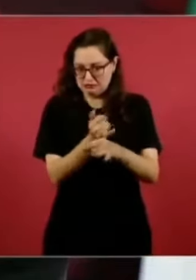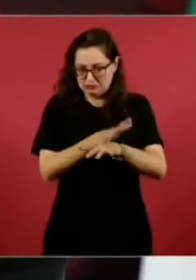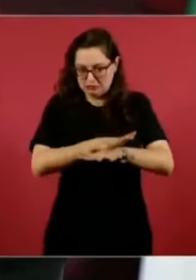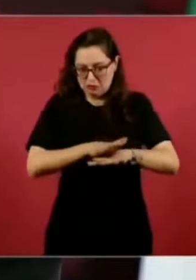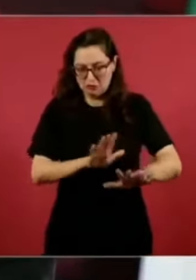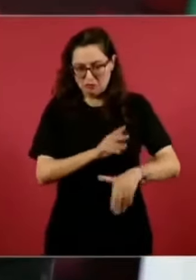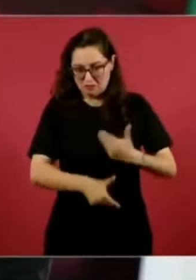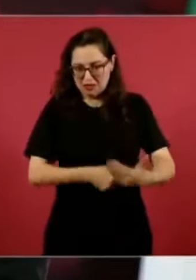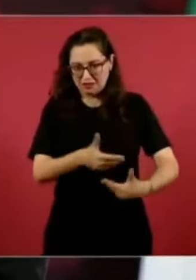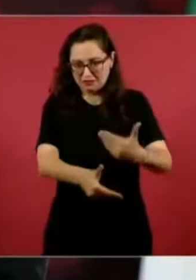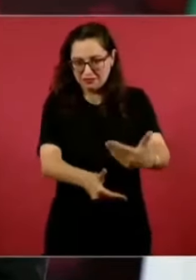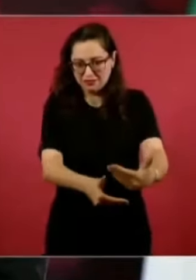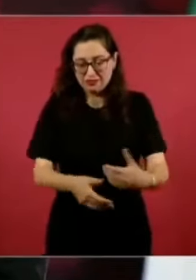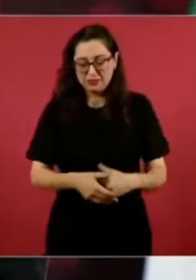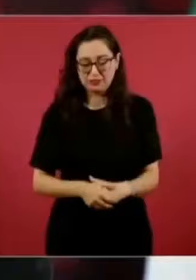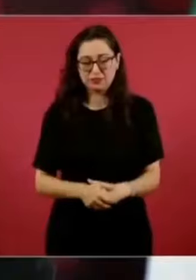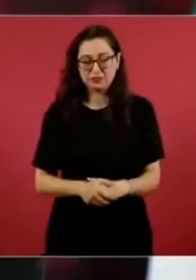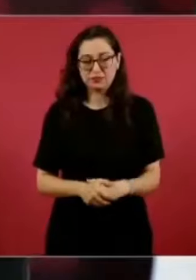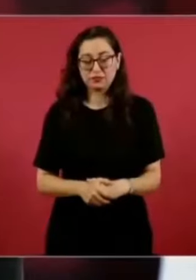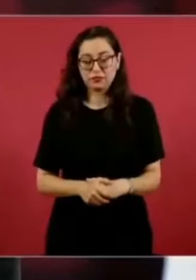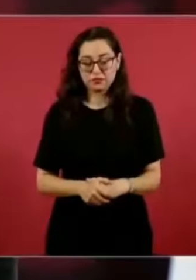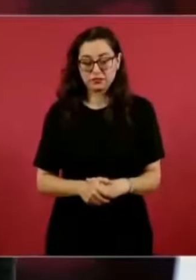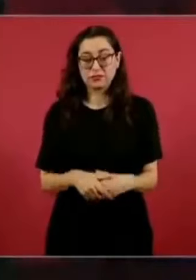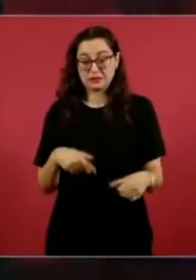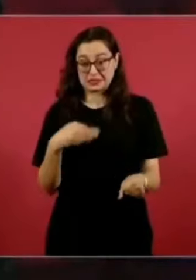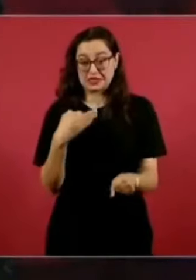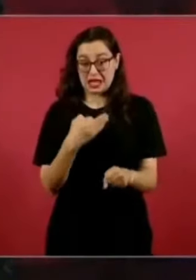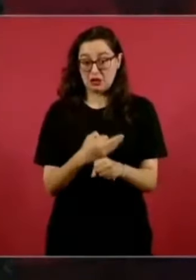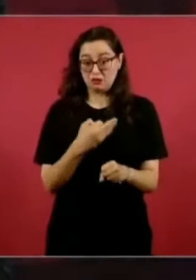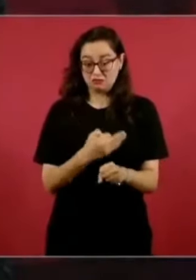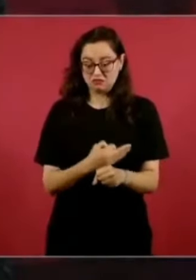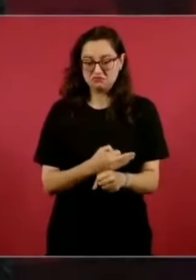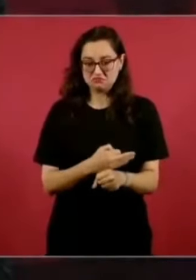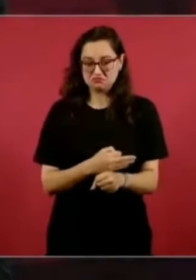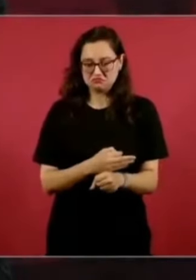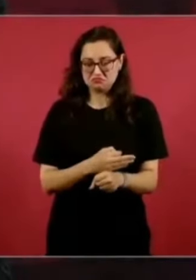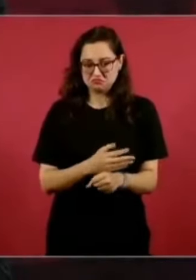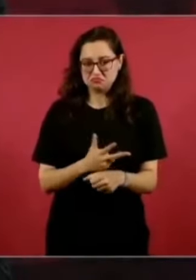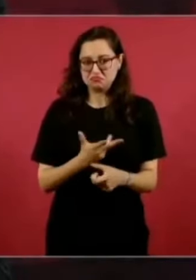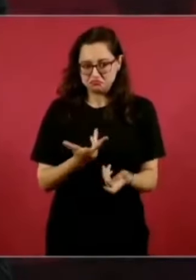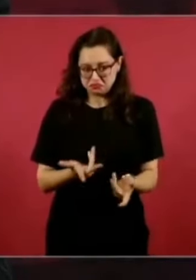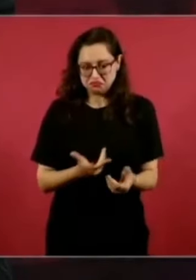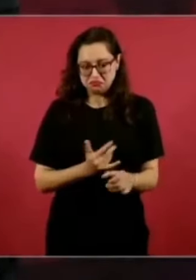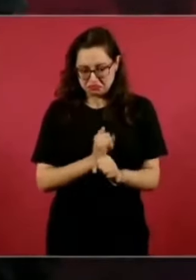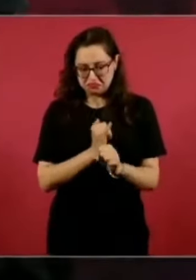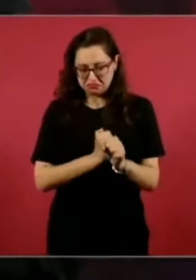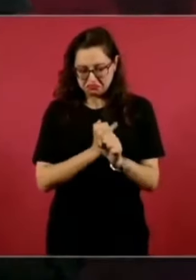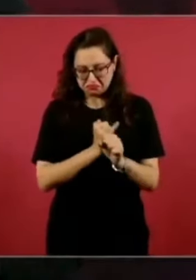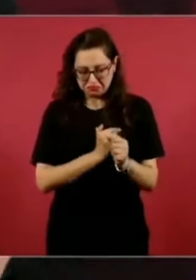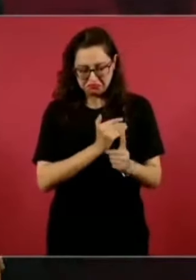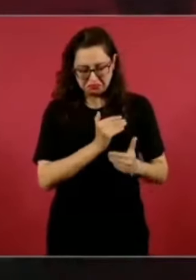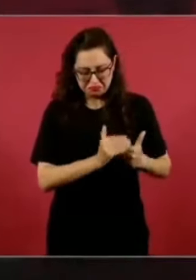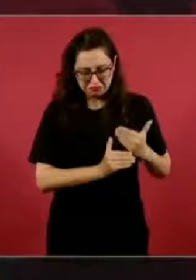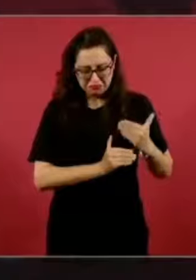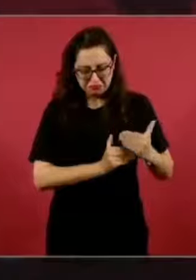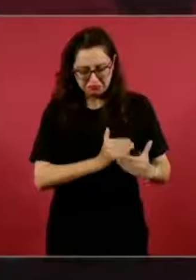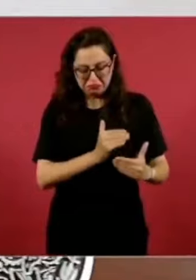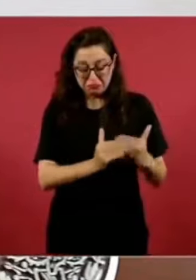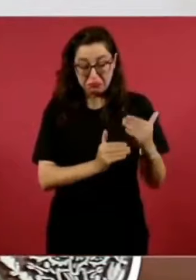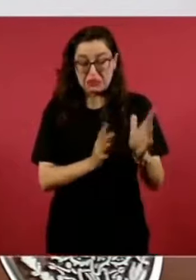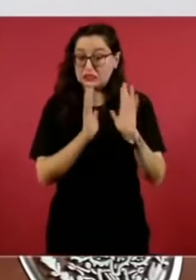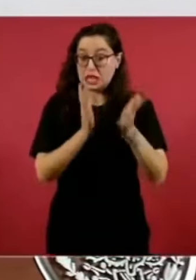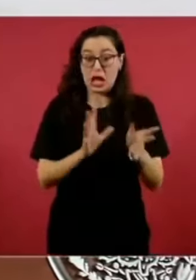Ahora, es un avance sin duda, pero eso no lo es todo.